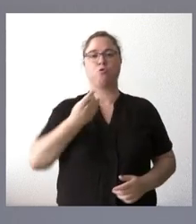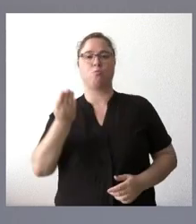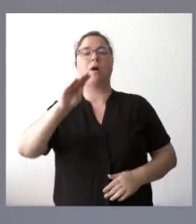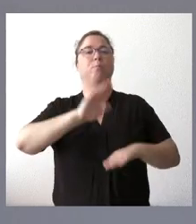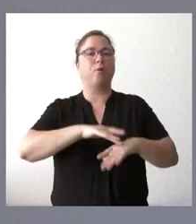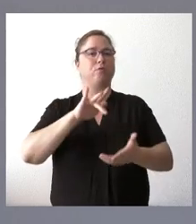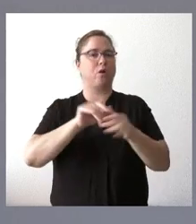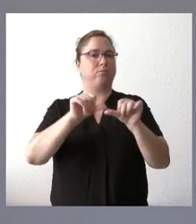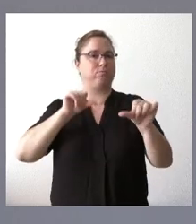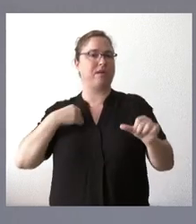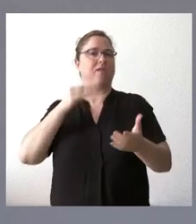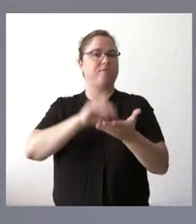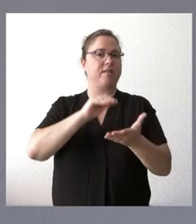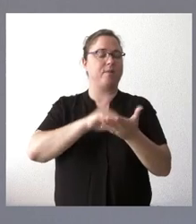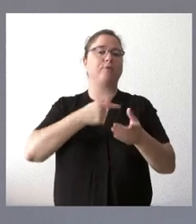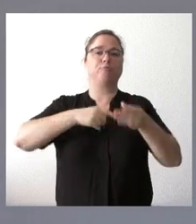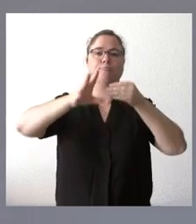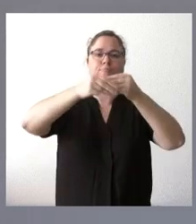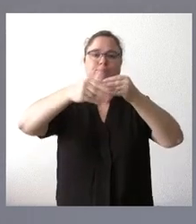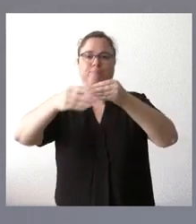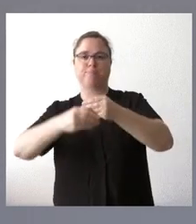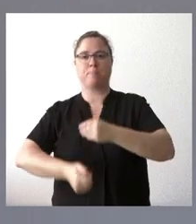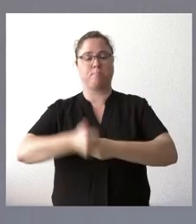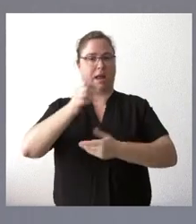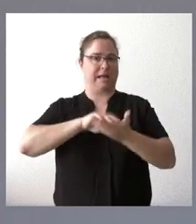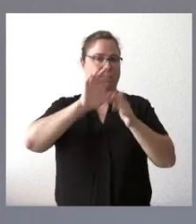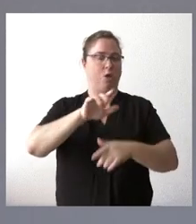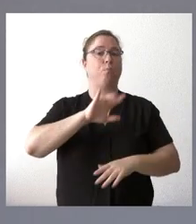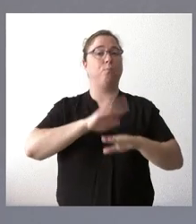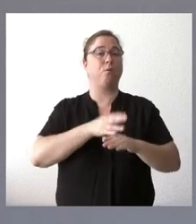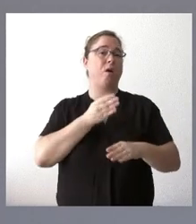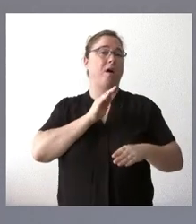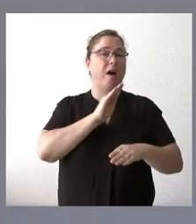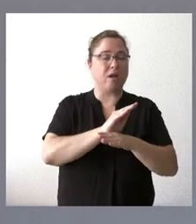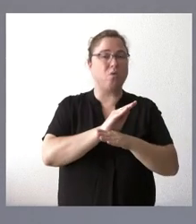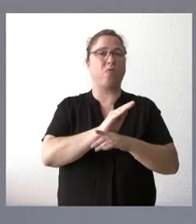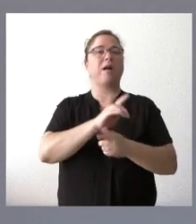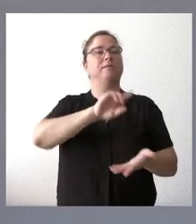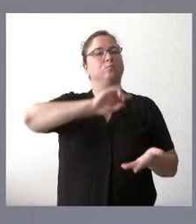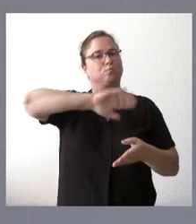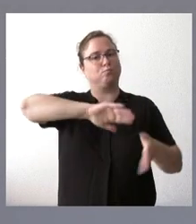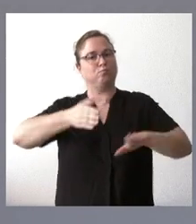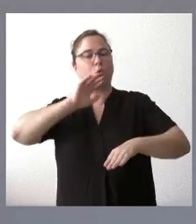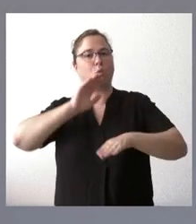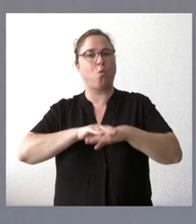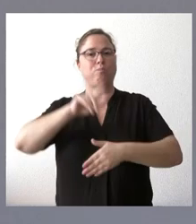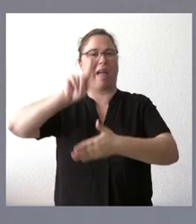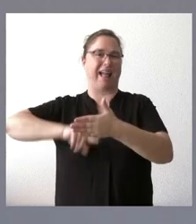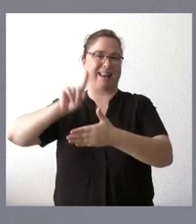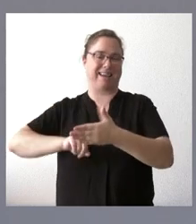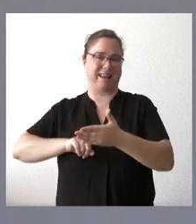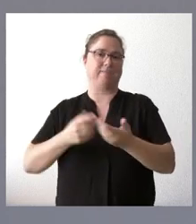ocasiones hemos venido complementando con el objetivo de que las ayudas y las solicitudes que cumplen las condiciones en materia de alquiler fueran